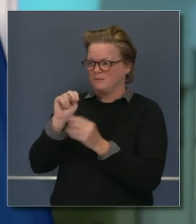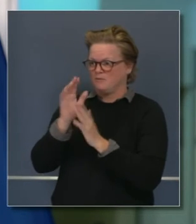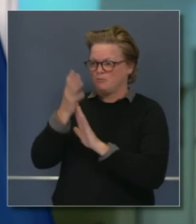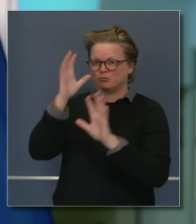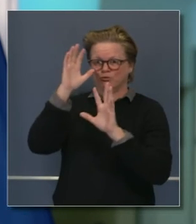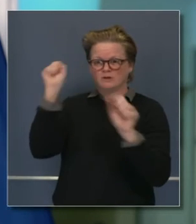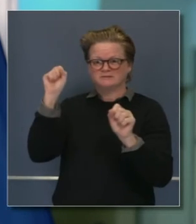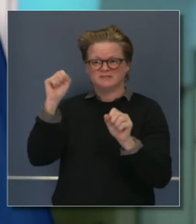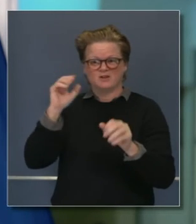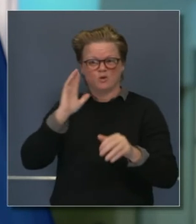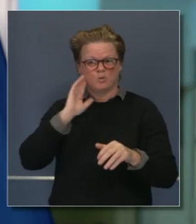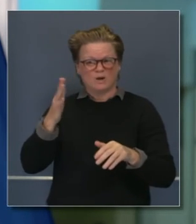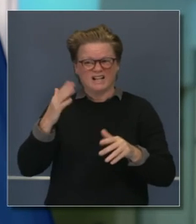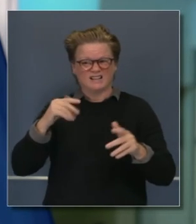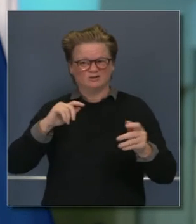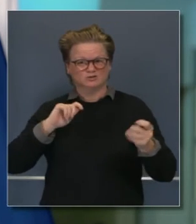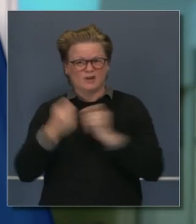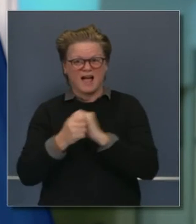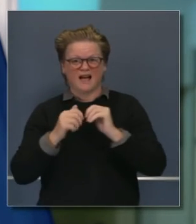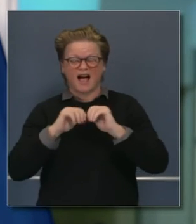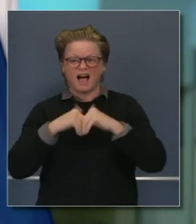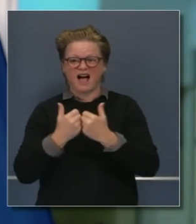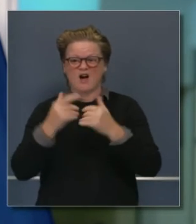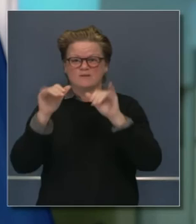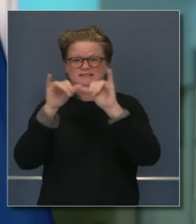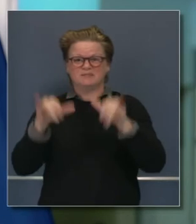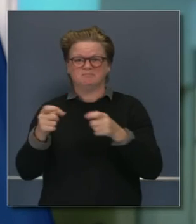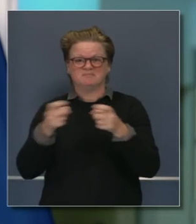vamos a tener en California con el gobierno federal?